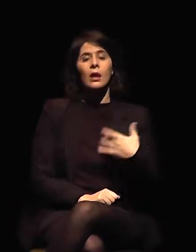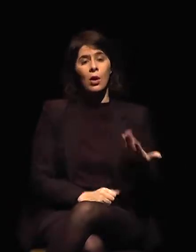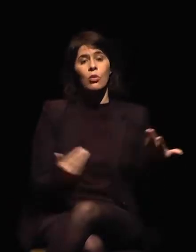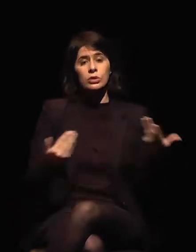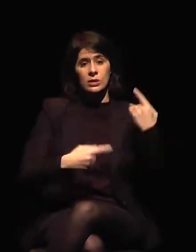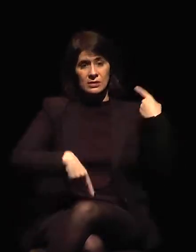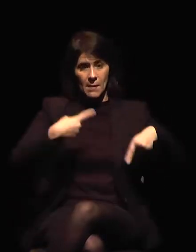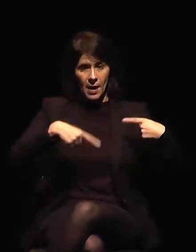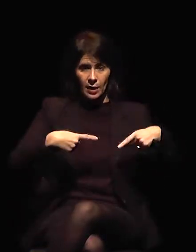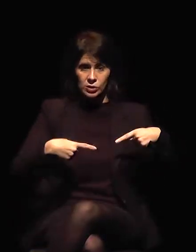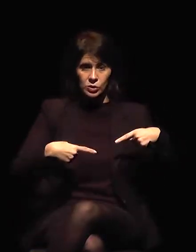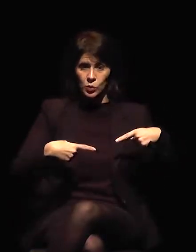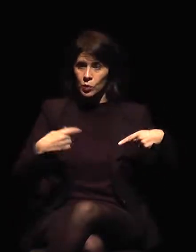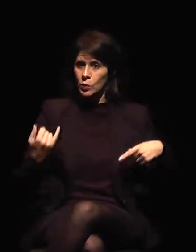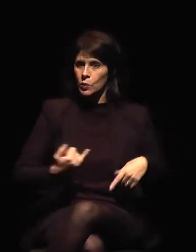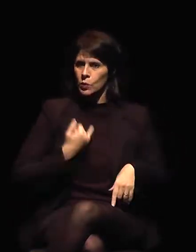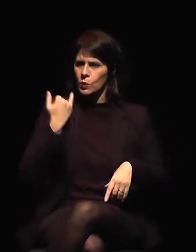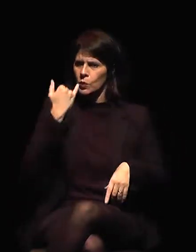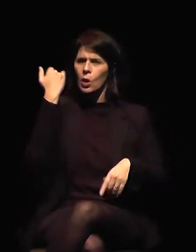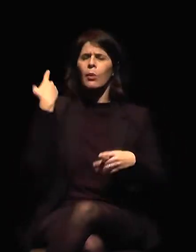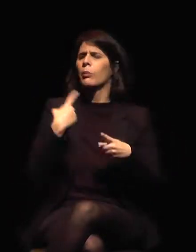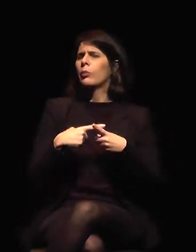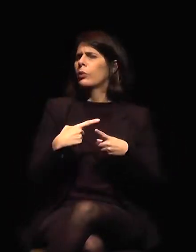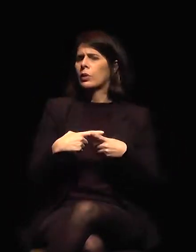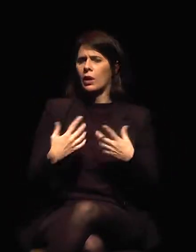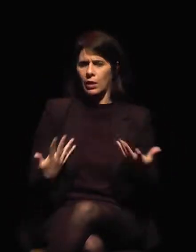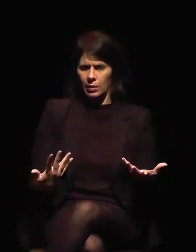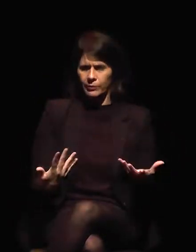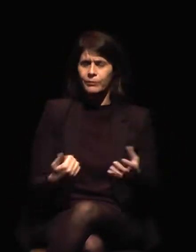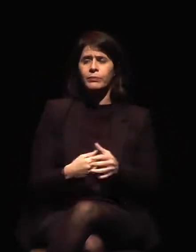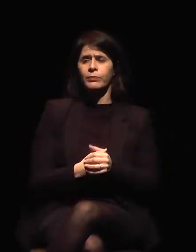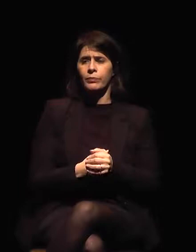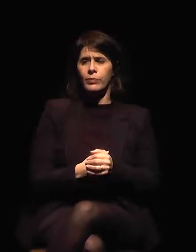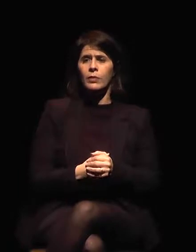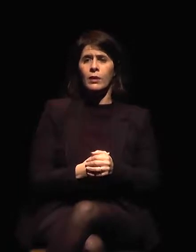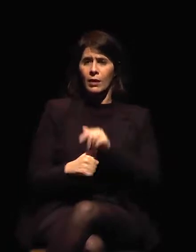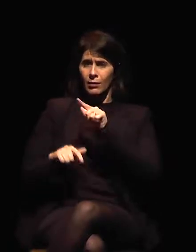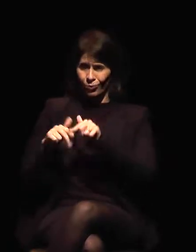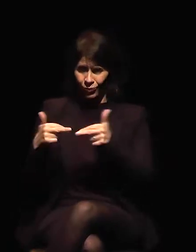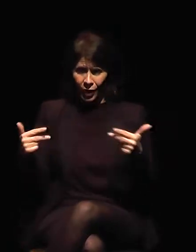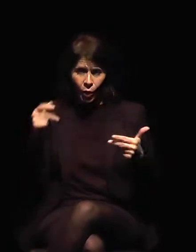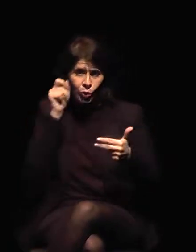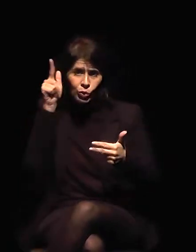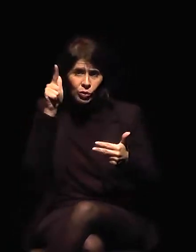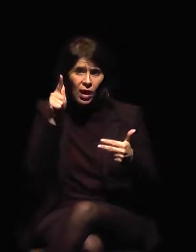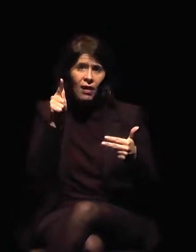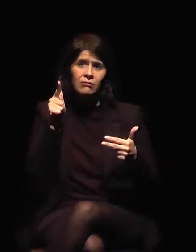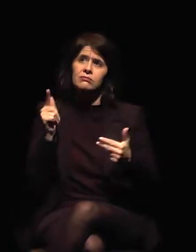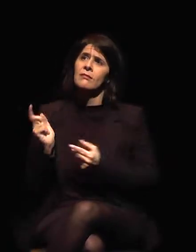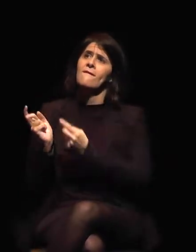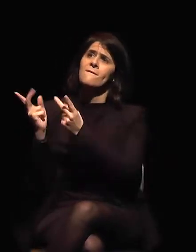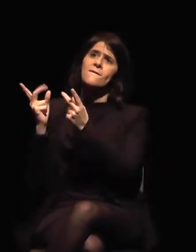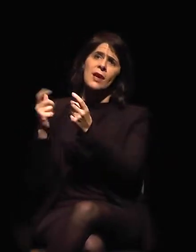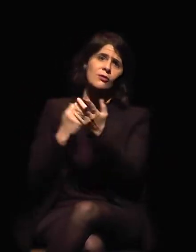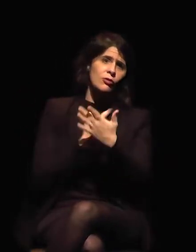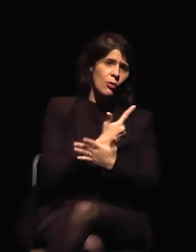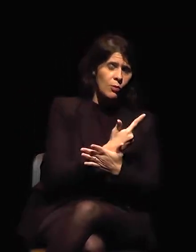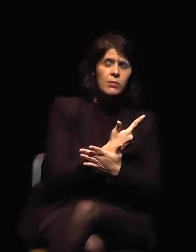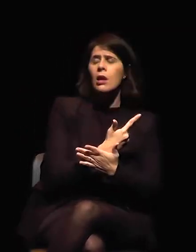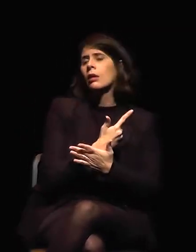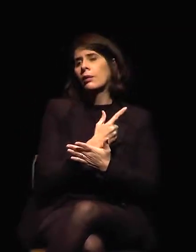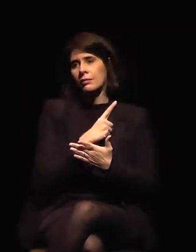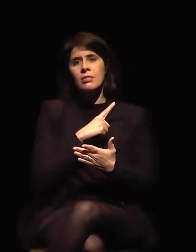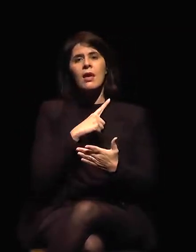dado que el comercio de bienes culturales es transnacional. La oferta y el consumo de bienes culturales